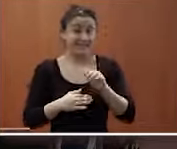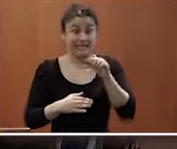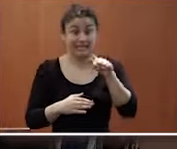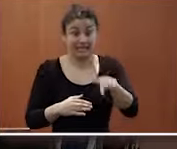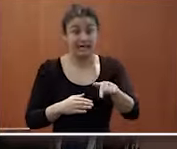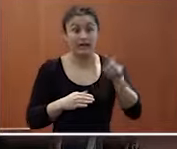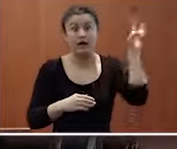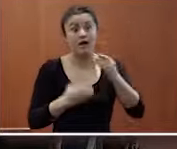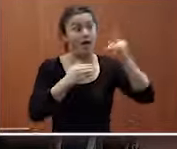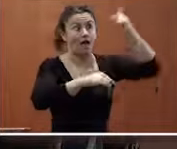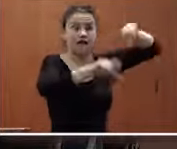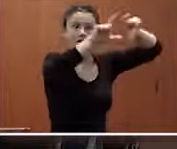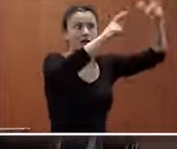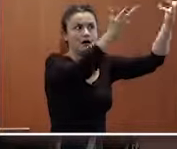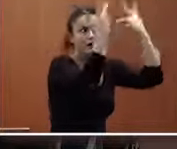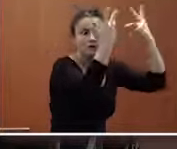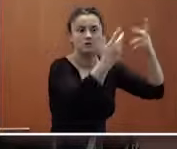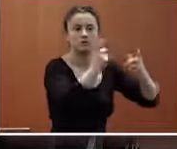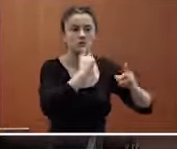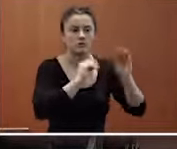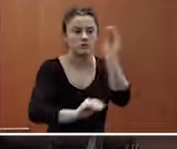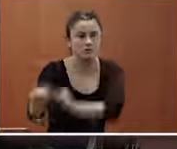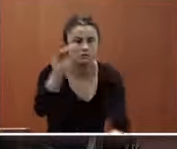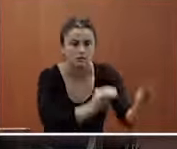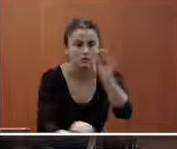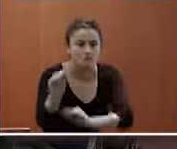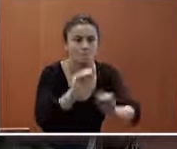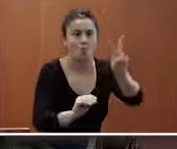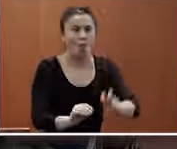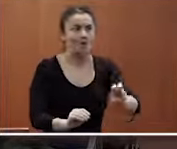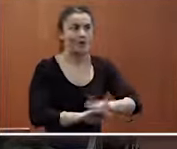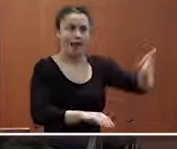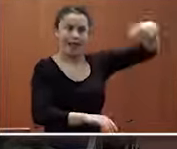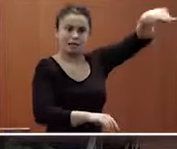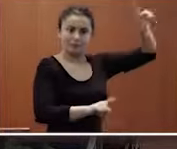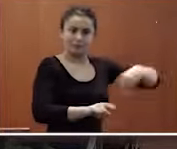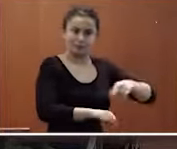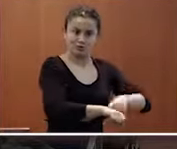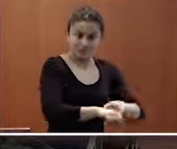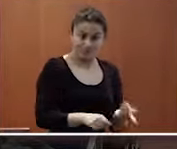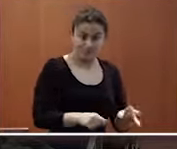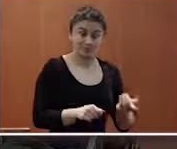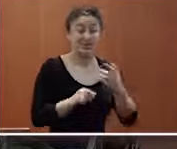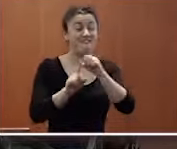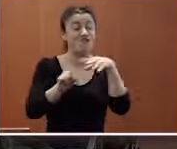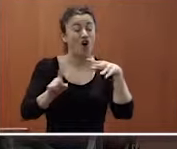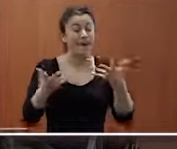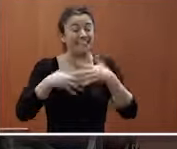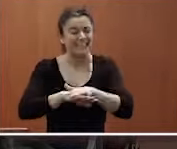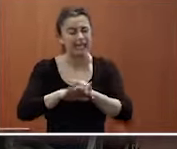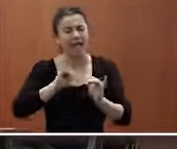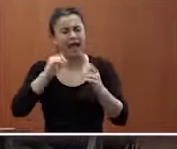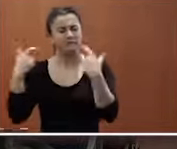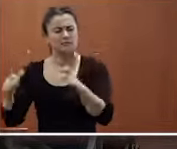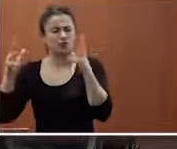ha sido obra también de estas empresas que nos han asesorado de cómo hacer algo que a ellos les sirva cómo les sirva y luego dentro de este foro insert además hay un consejo asesor